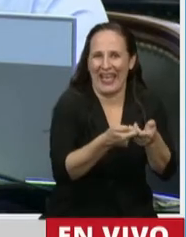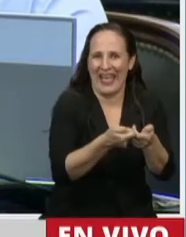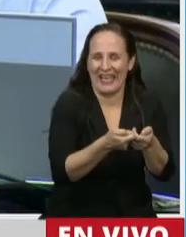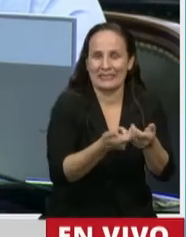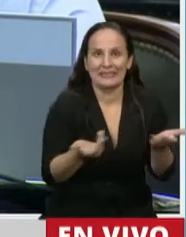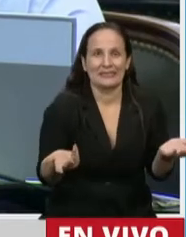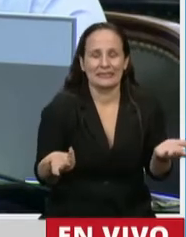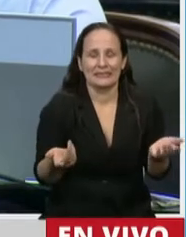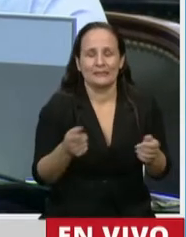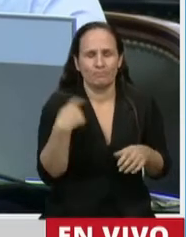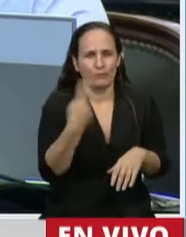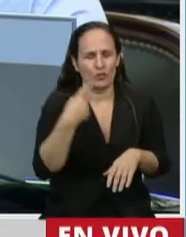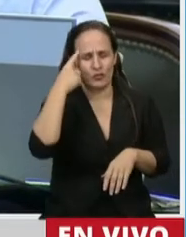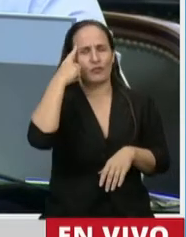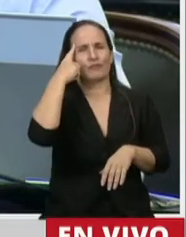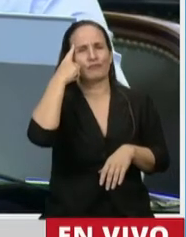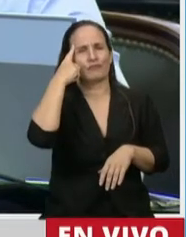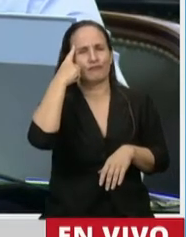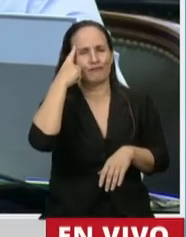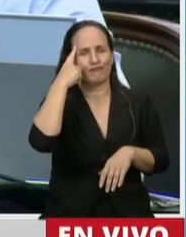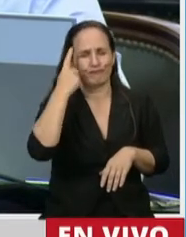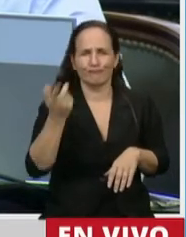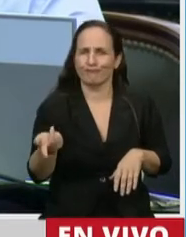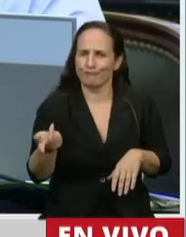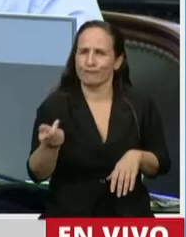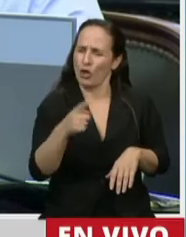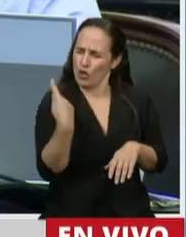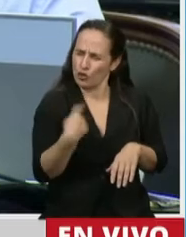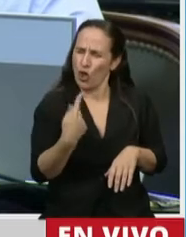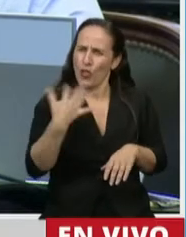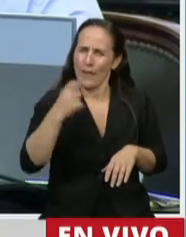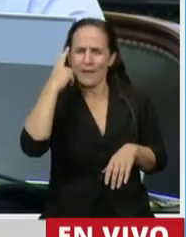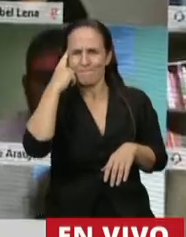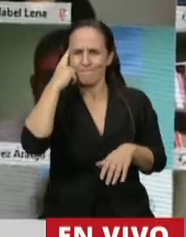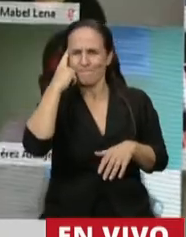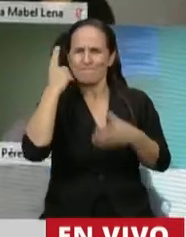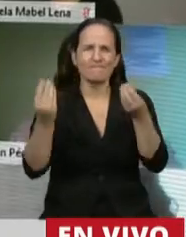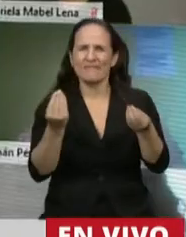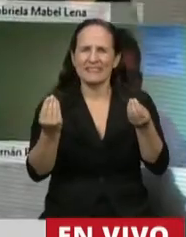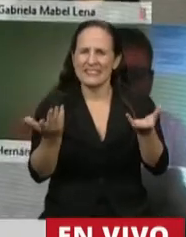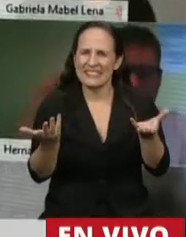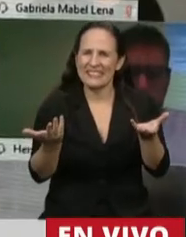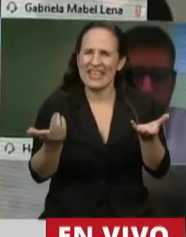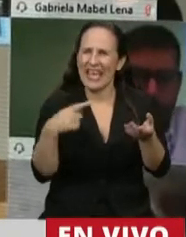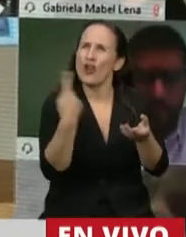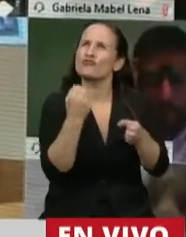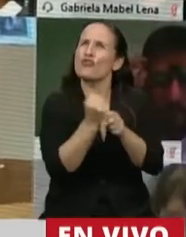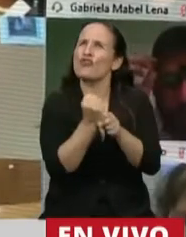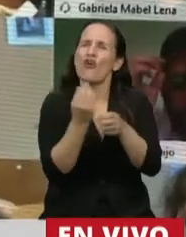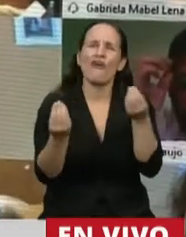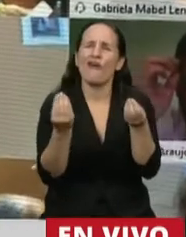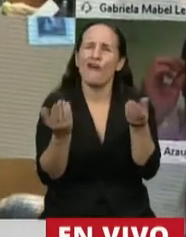Ahora me parece que nosotros tenemos que interpelarlos y en esto interpelarnos todos en qué es lo que estamos haciendo nosotros.